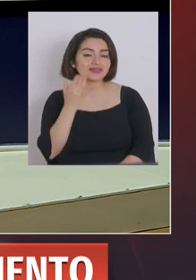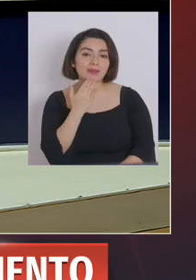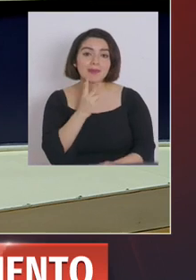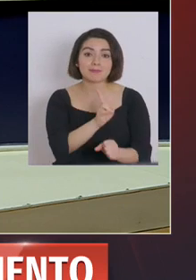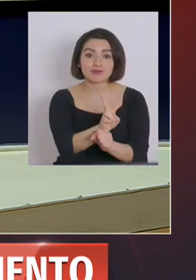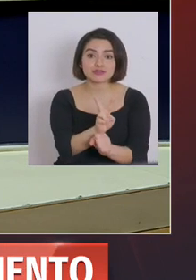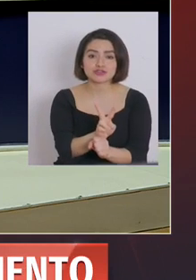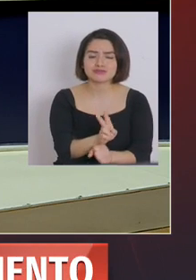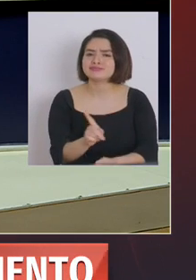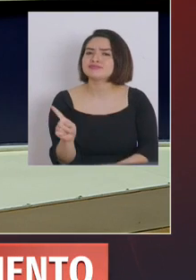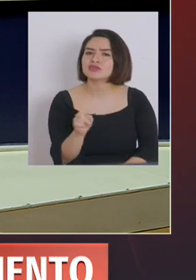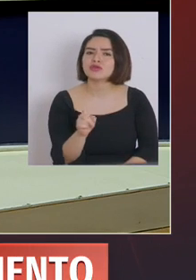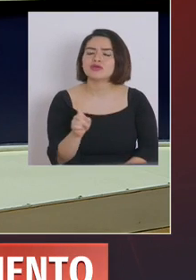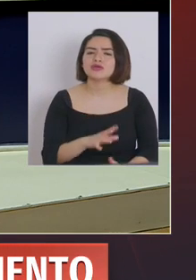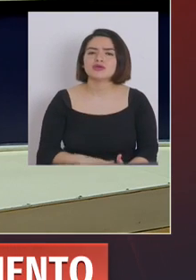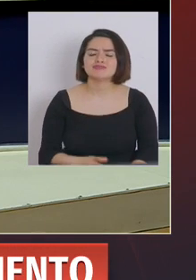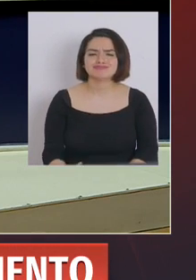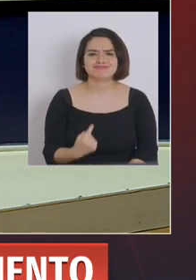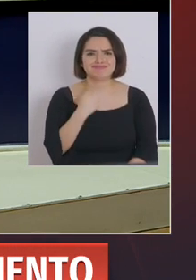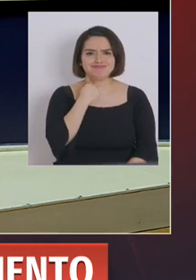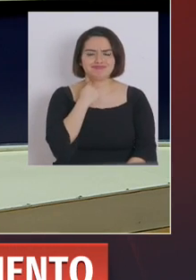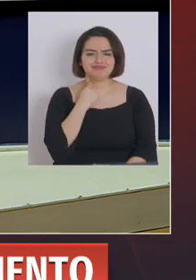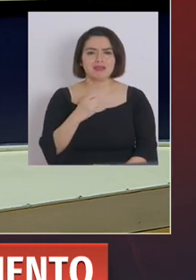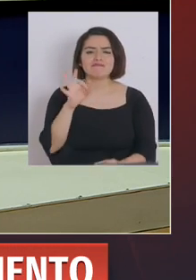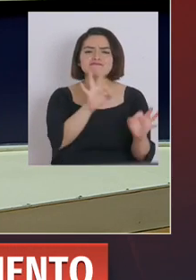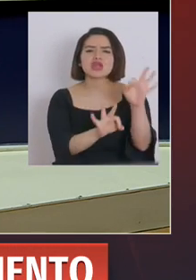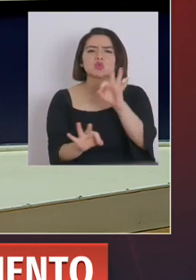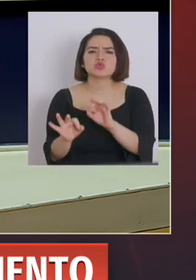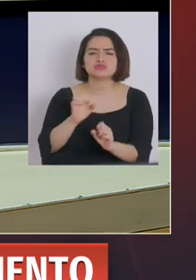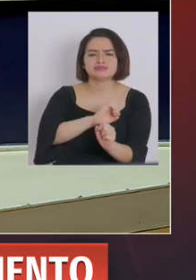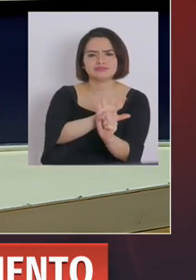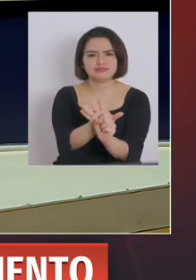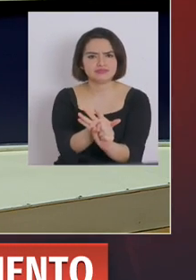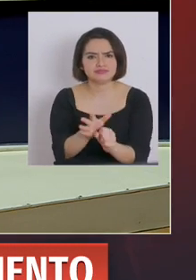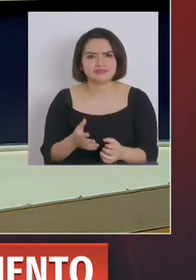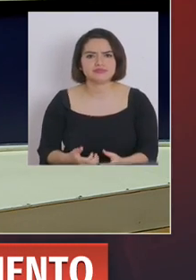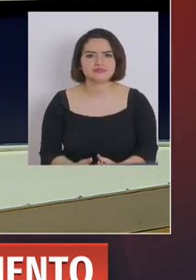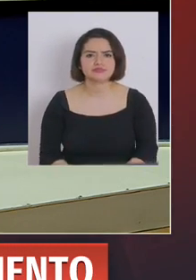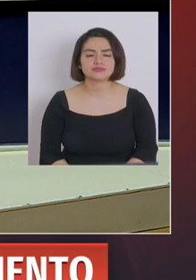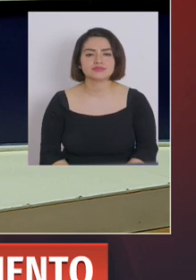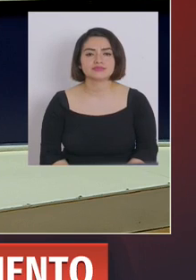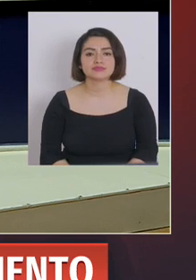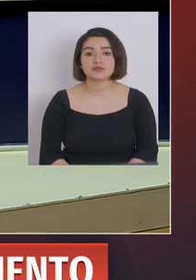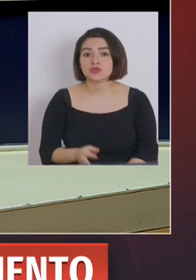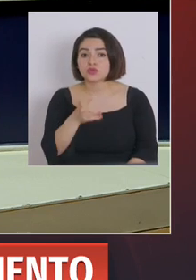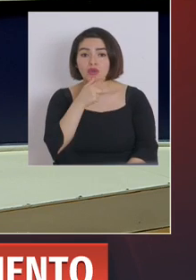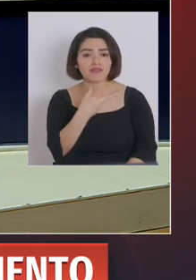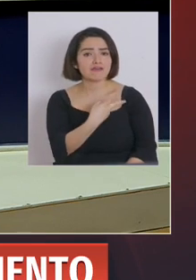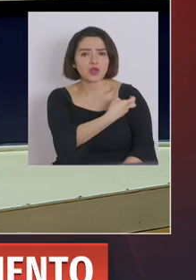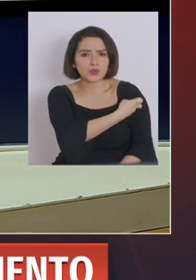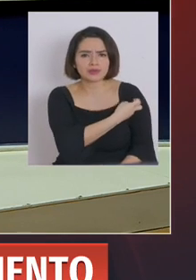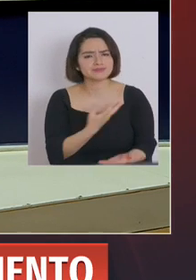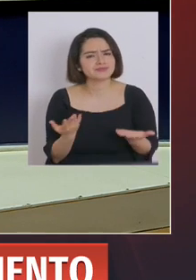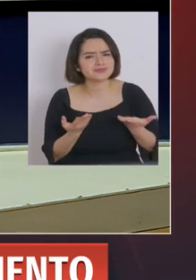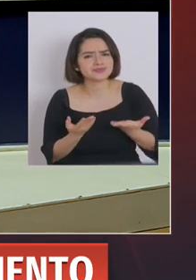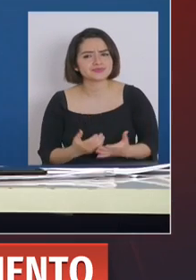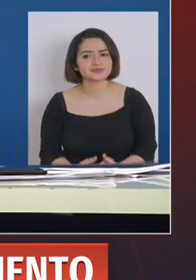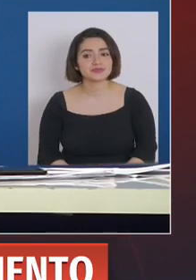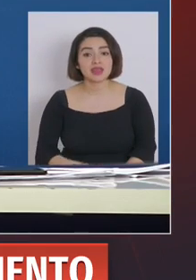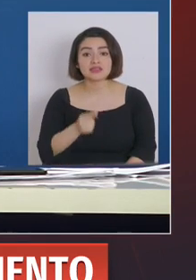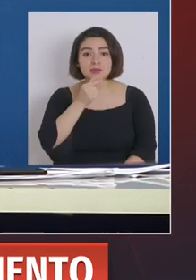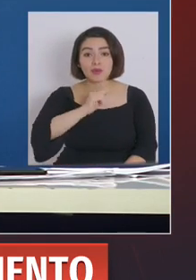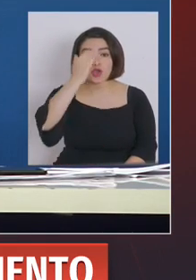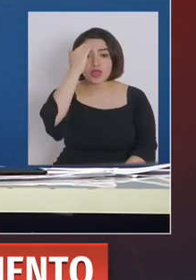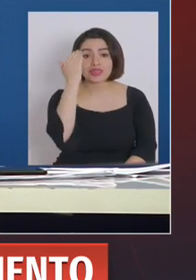profesores no se vean afectados por el virus si no están con la vacuna? Hace pocos días